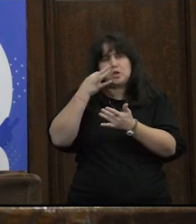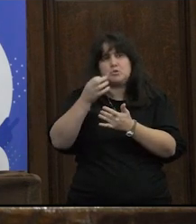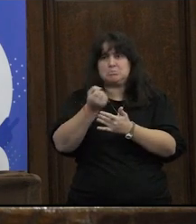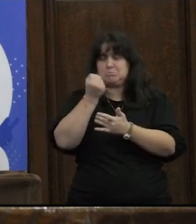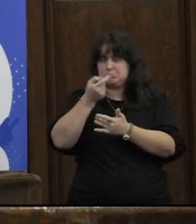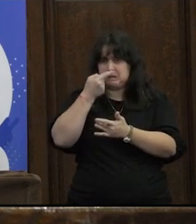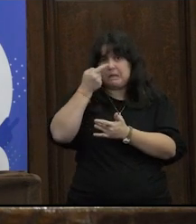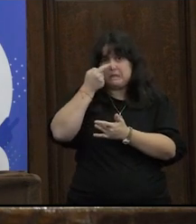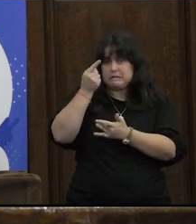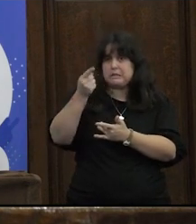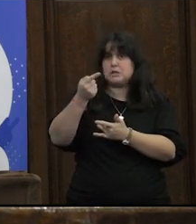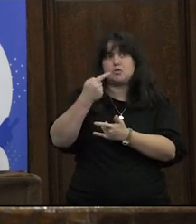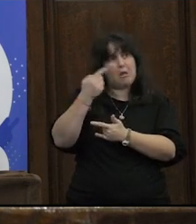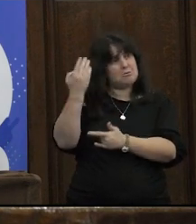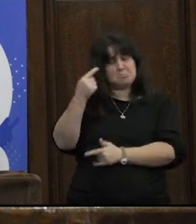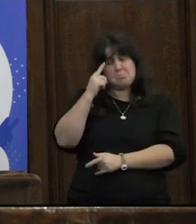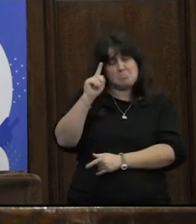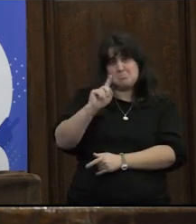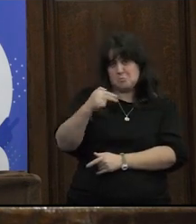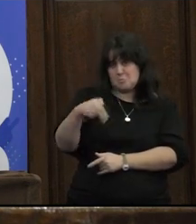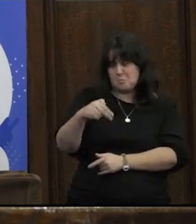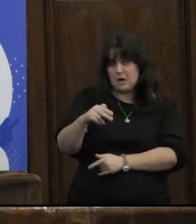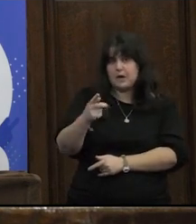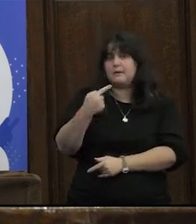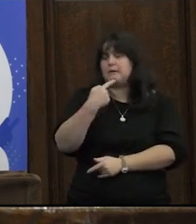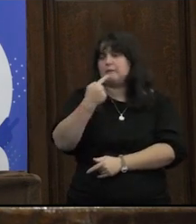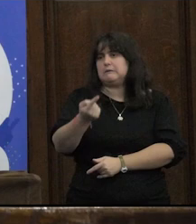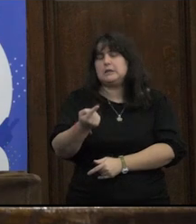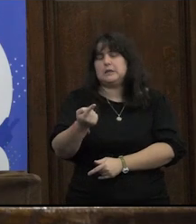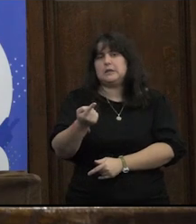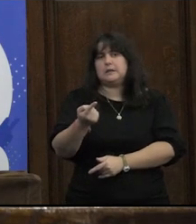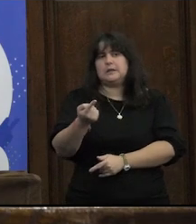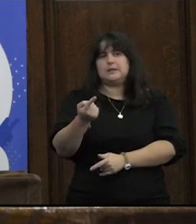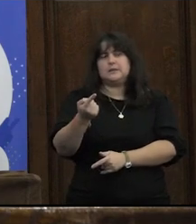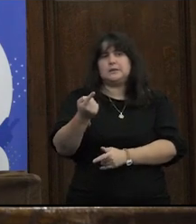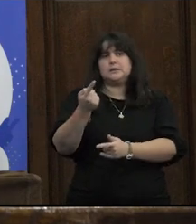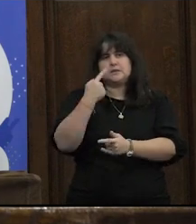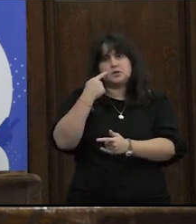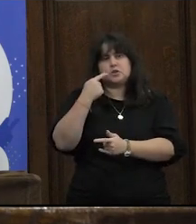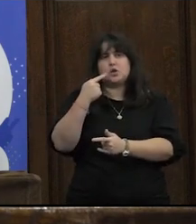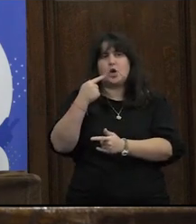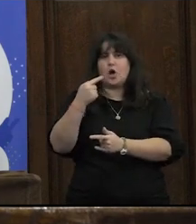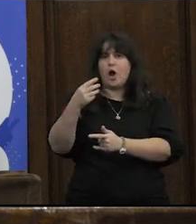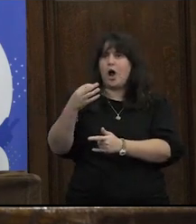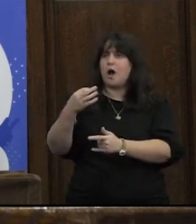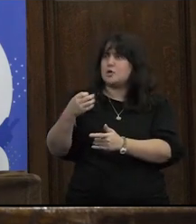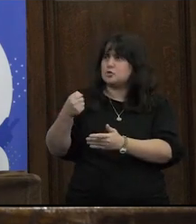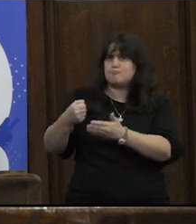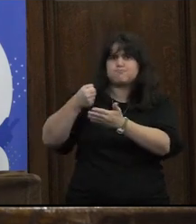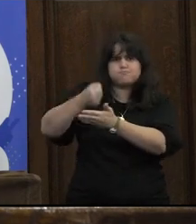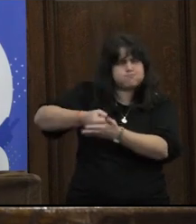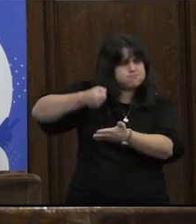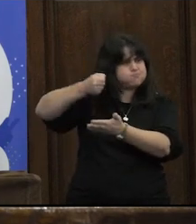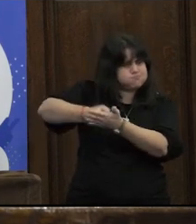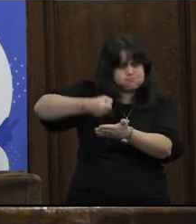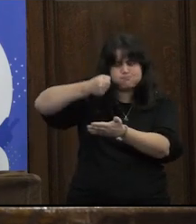que me pareció interesante y es algo en lo que yo no había pensado porque dice vinimos luchando hace un montón